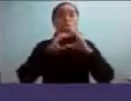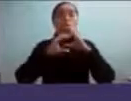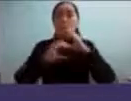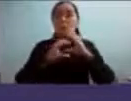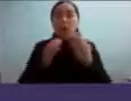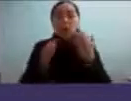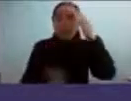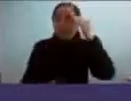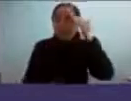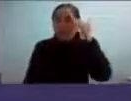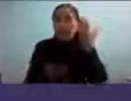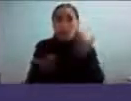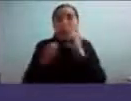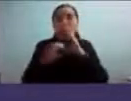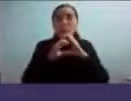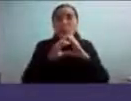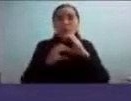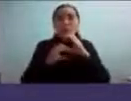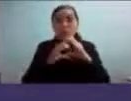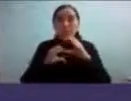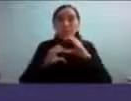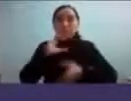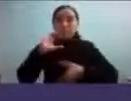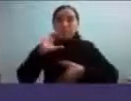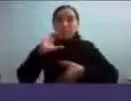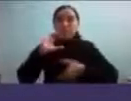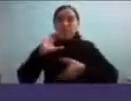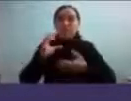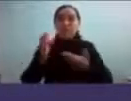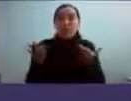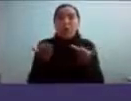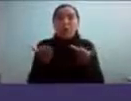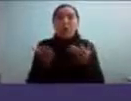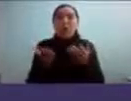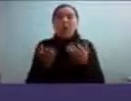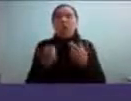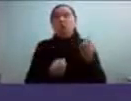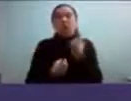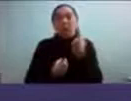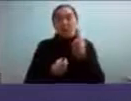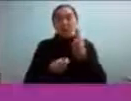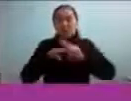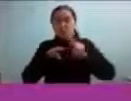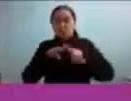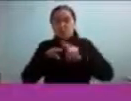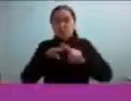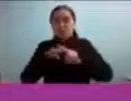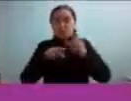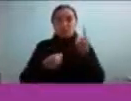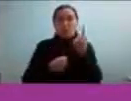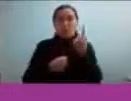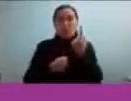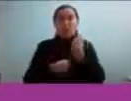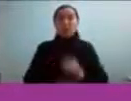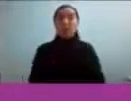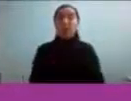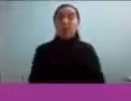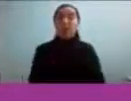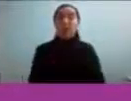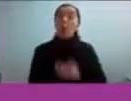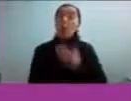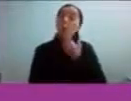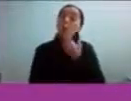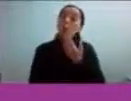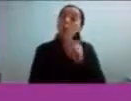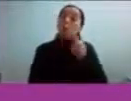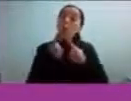comunicarlas. Y entre comillas, como que me las arreglé sola. Bueno, cuando yo le pregunto a mi mamá sobre